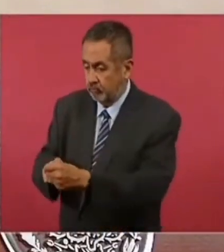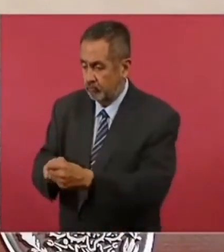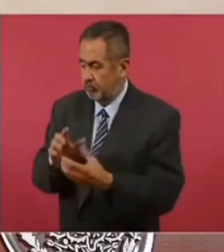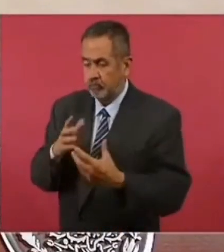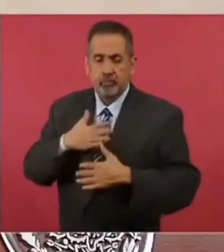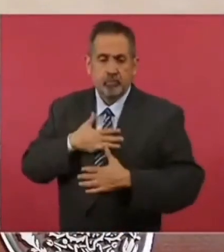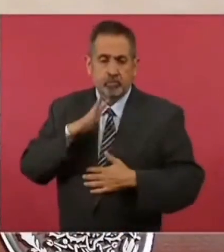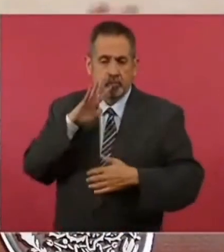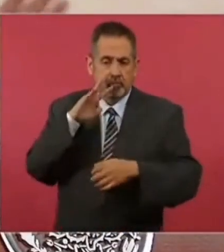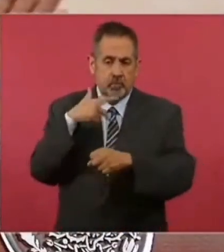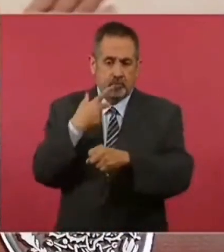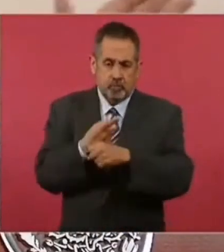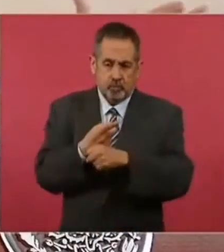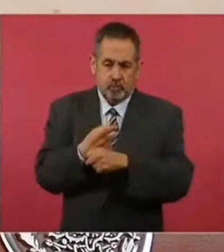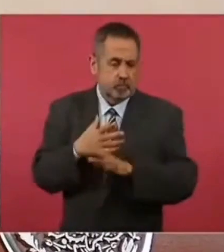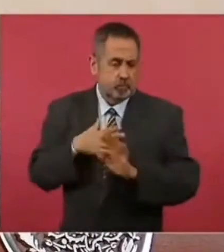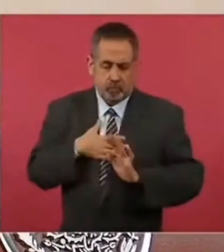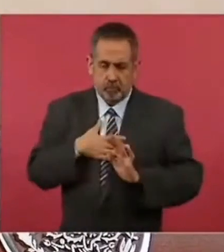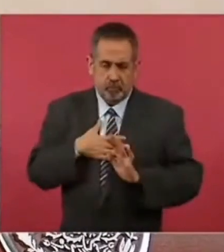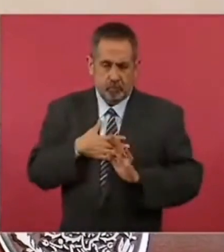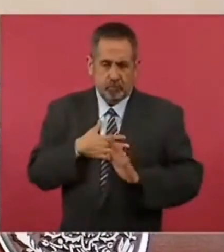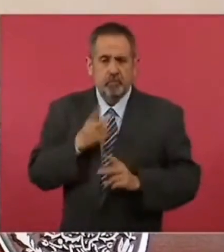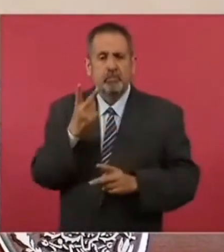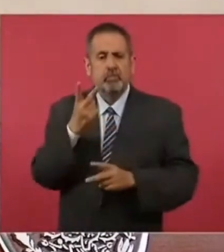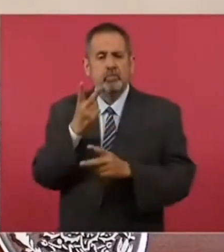Hay dos mecanismos.